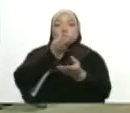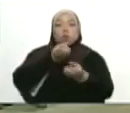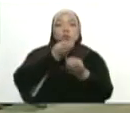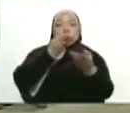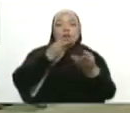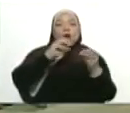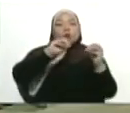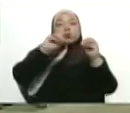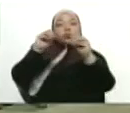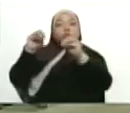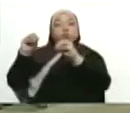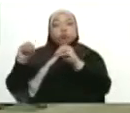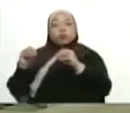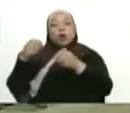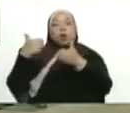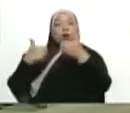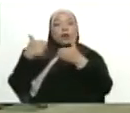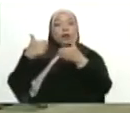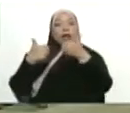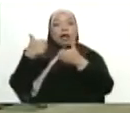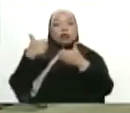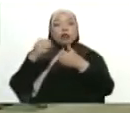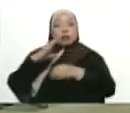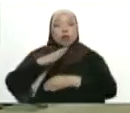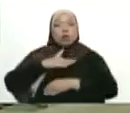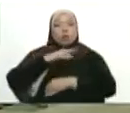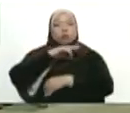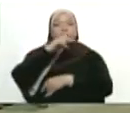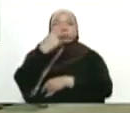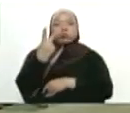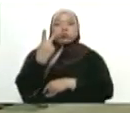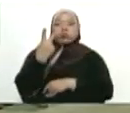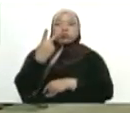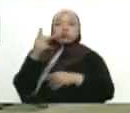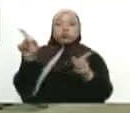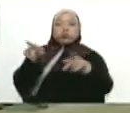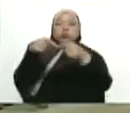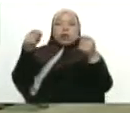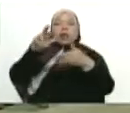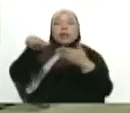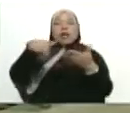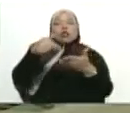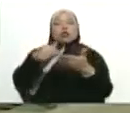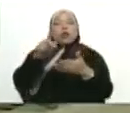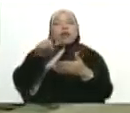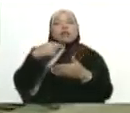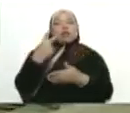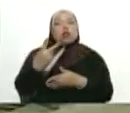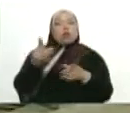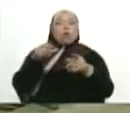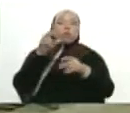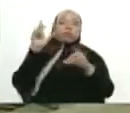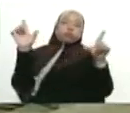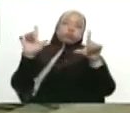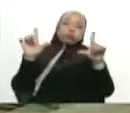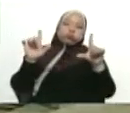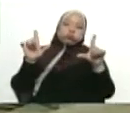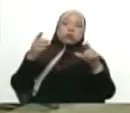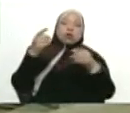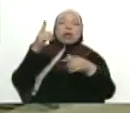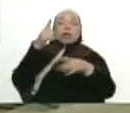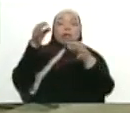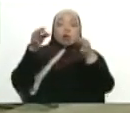convocatoria de postulaciones que va a salir en dos medios de circulación nacional, además de en la Gaceta